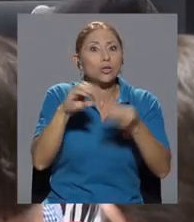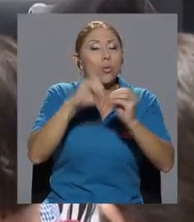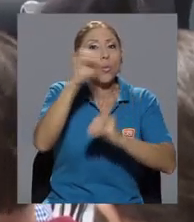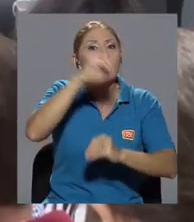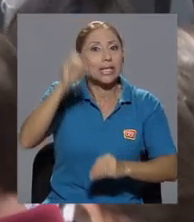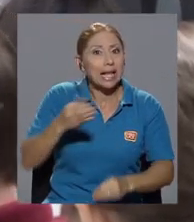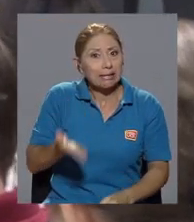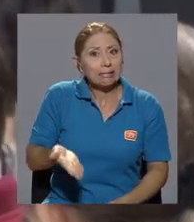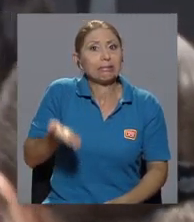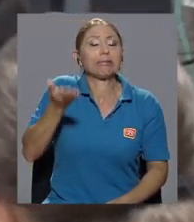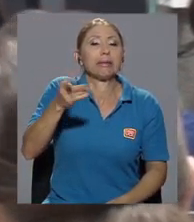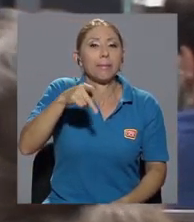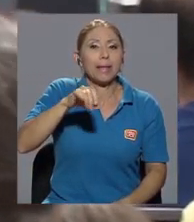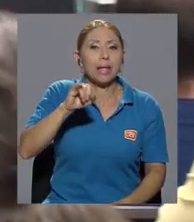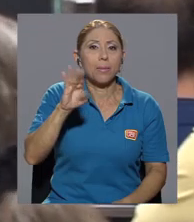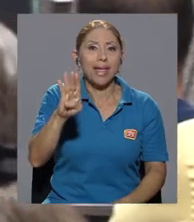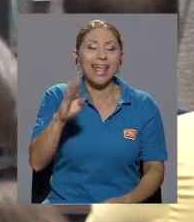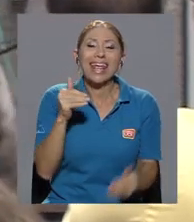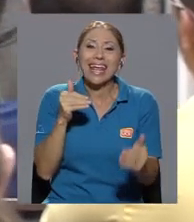casi la mitad del déficit fiscal.